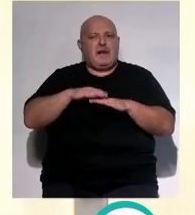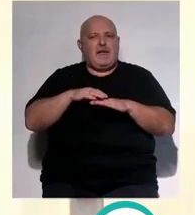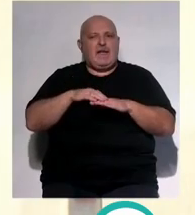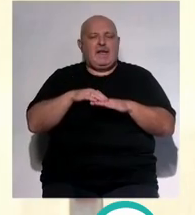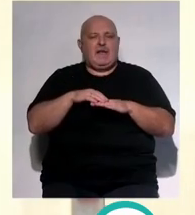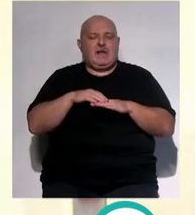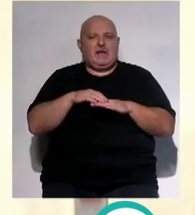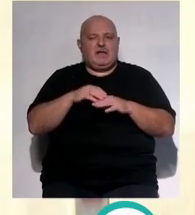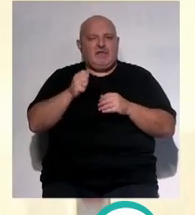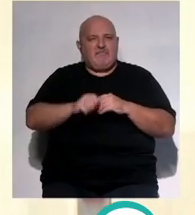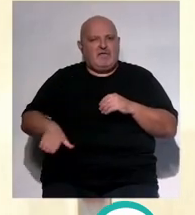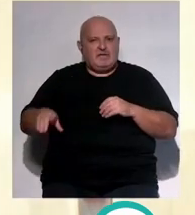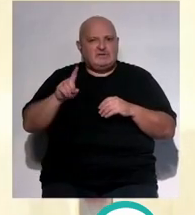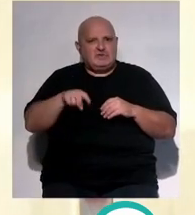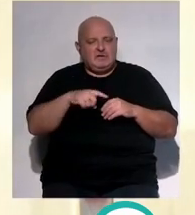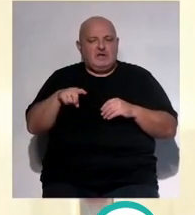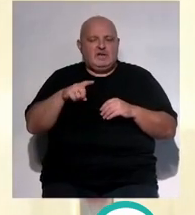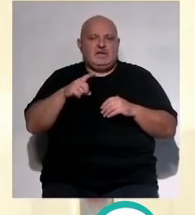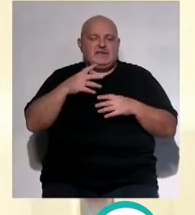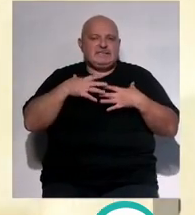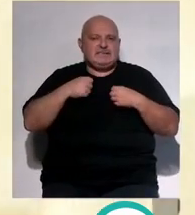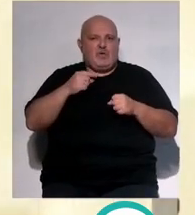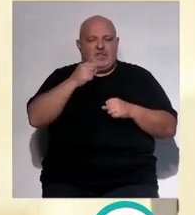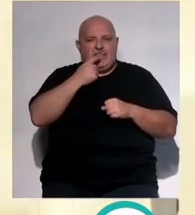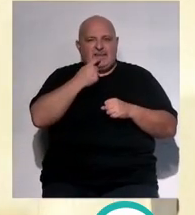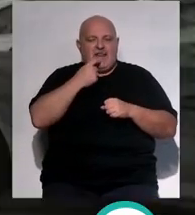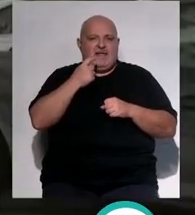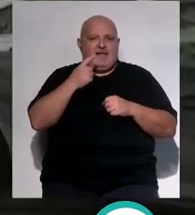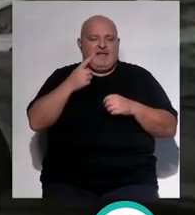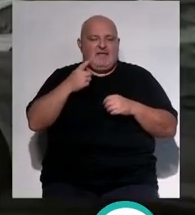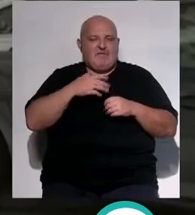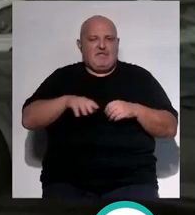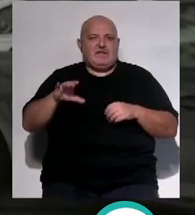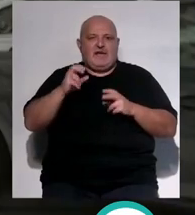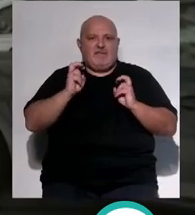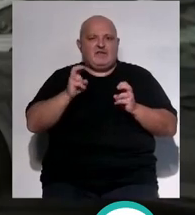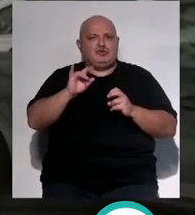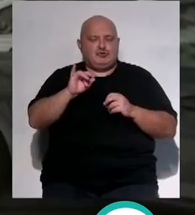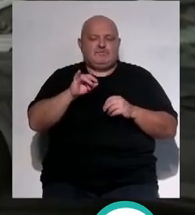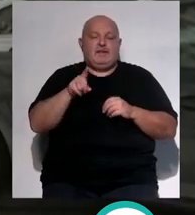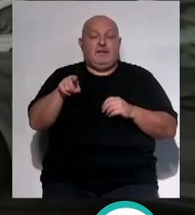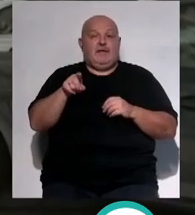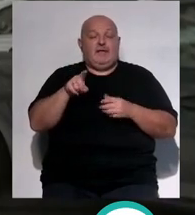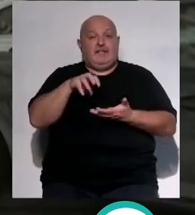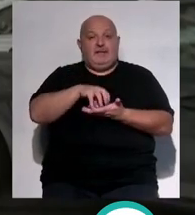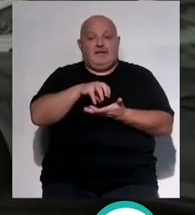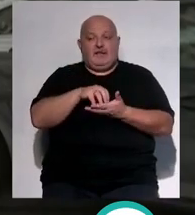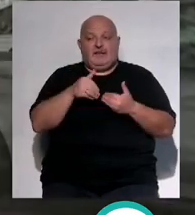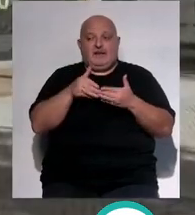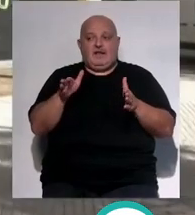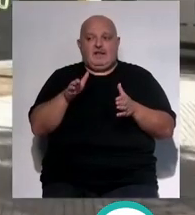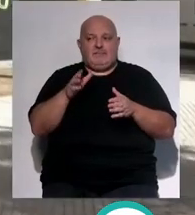la infancia en salud dental para la infancia en la avenida efectivamente ese centro se